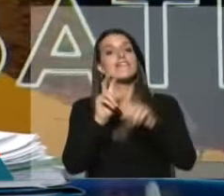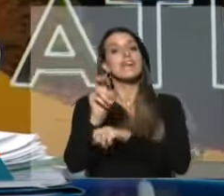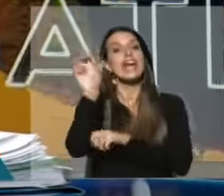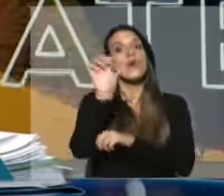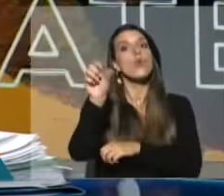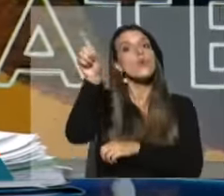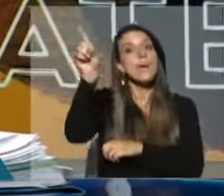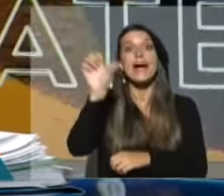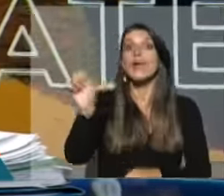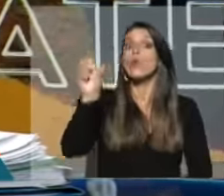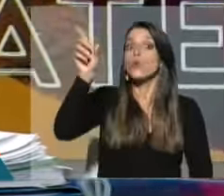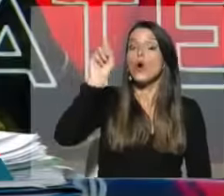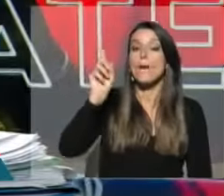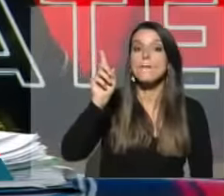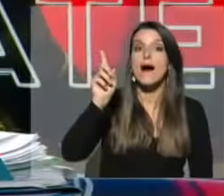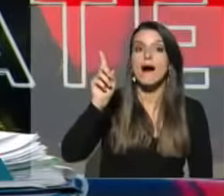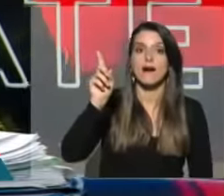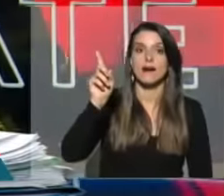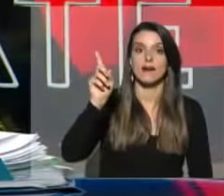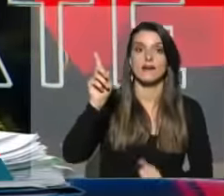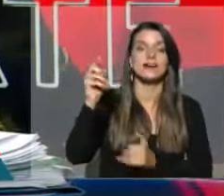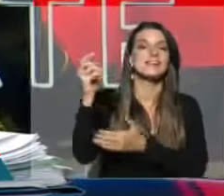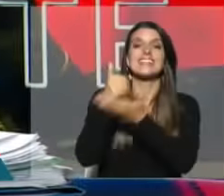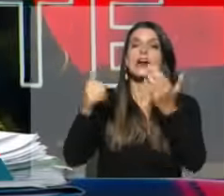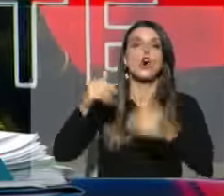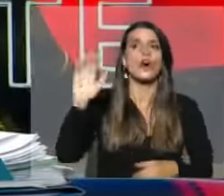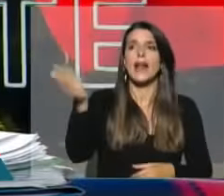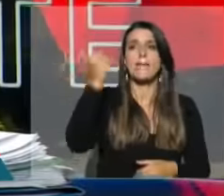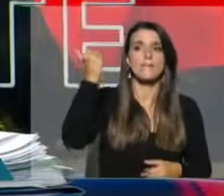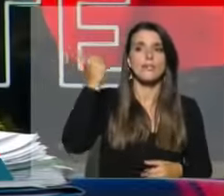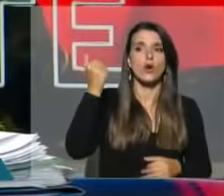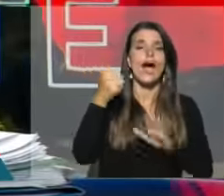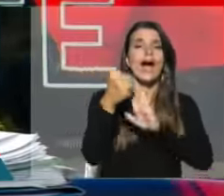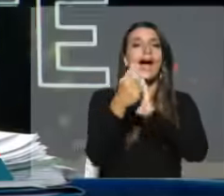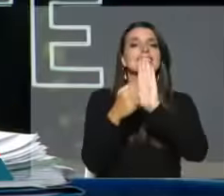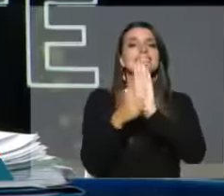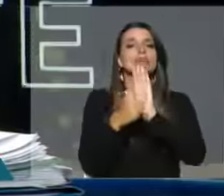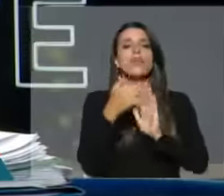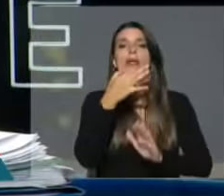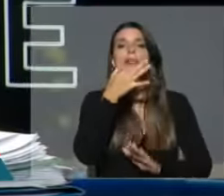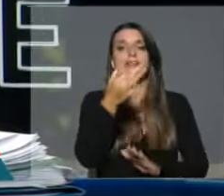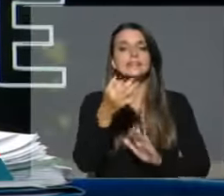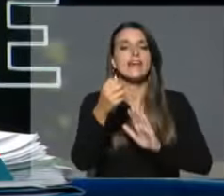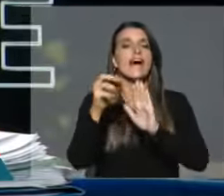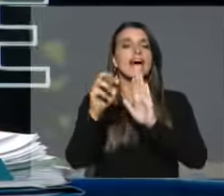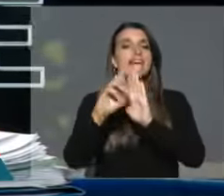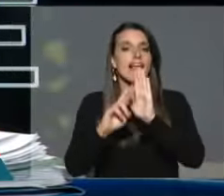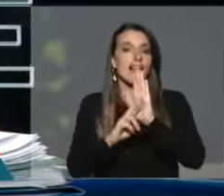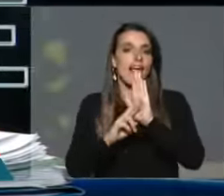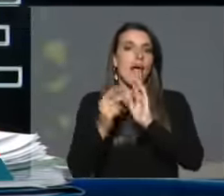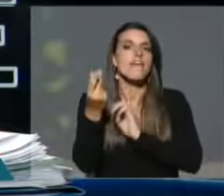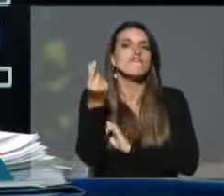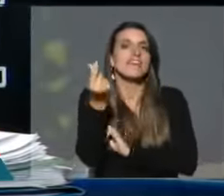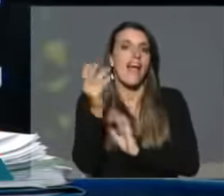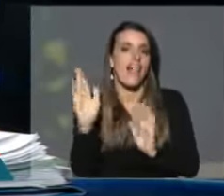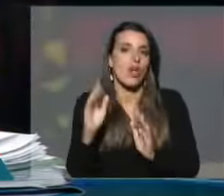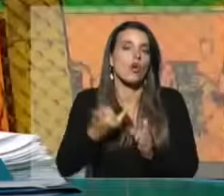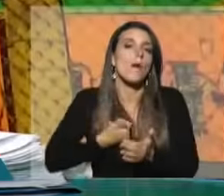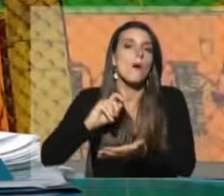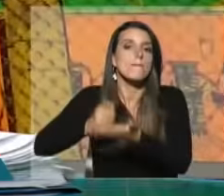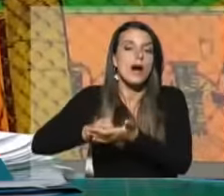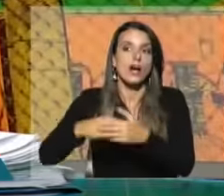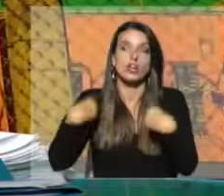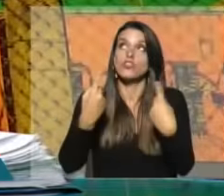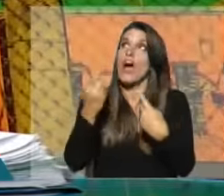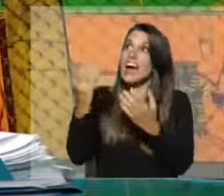sacó de un plumazo el artículo que tenía una regla fiscal. Y vamos nosotros y nos metemos